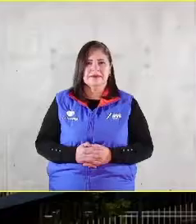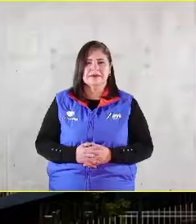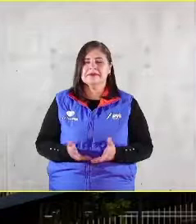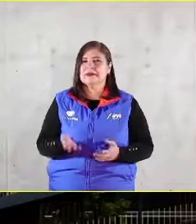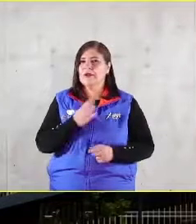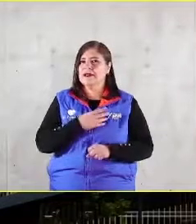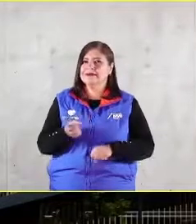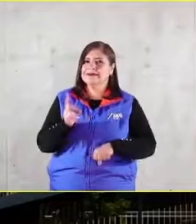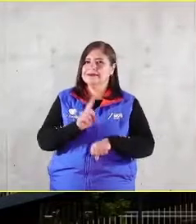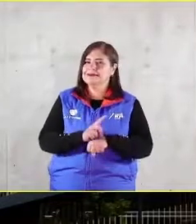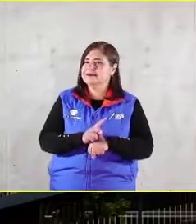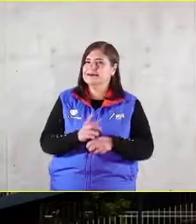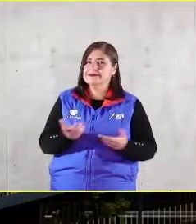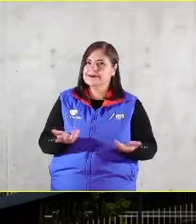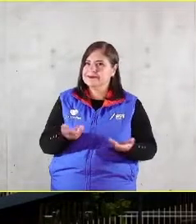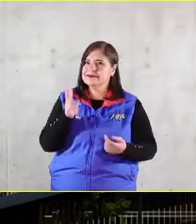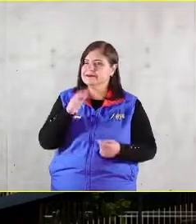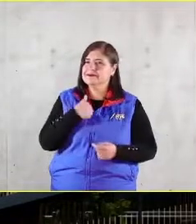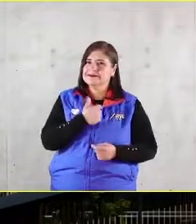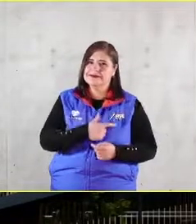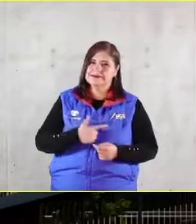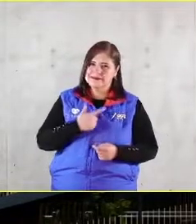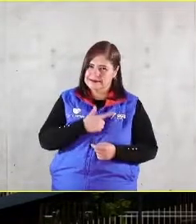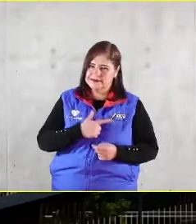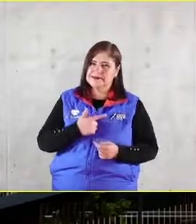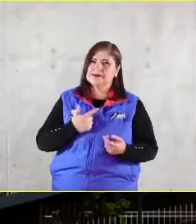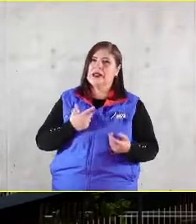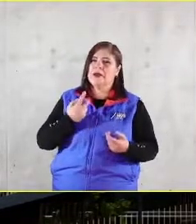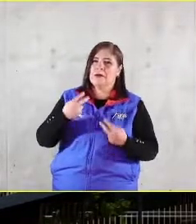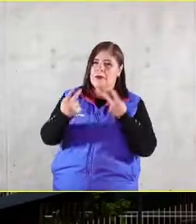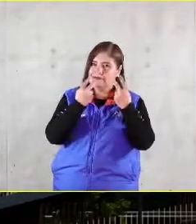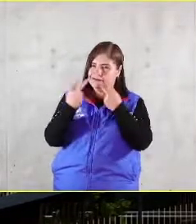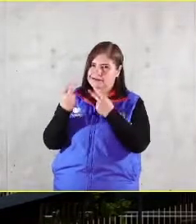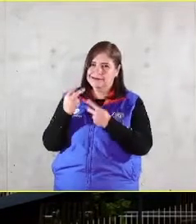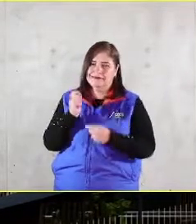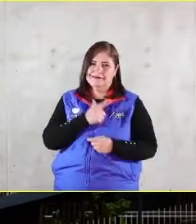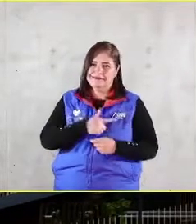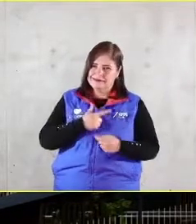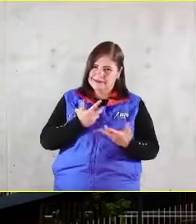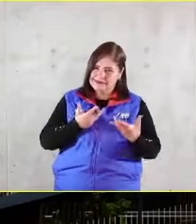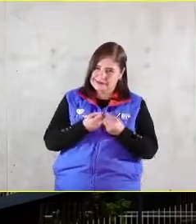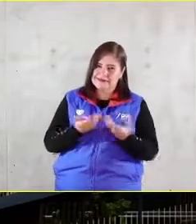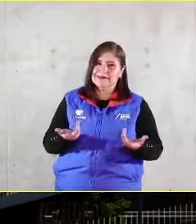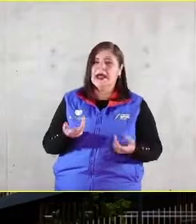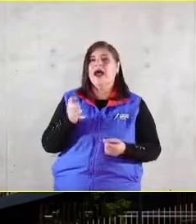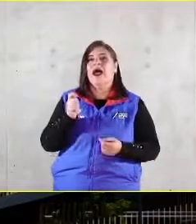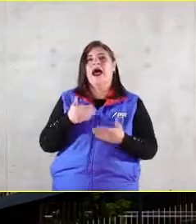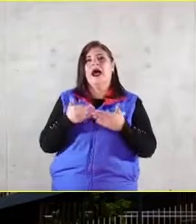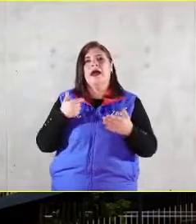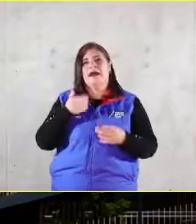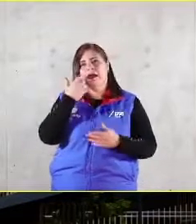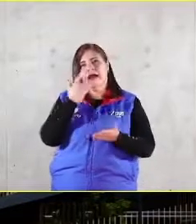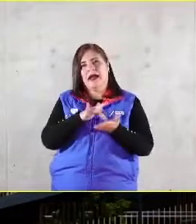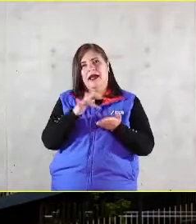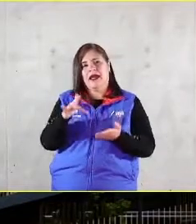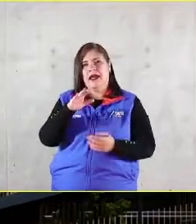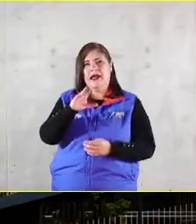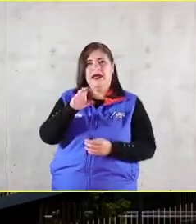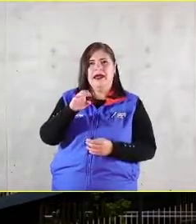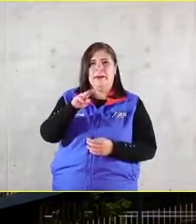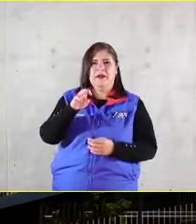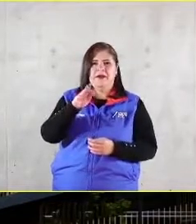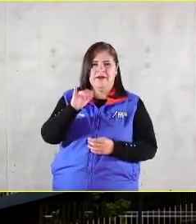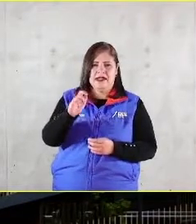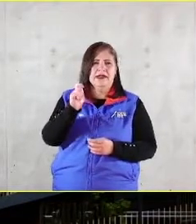Muy buenos días, un placer estar aquí con ustedes. Bien, y para ello, nuestra agenda incluye varios temas